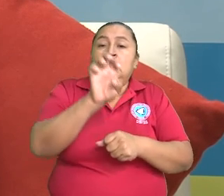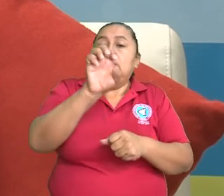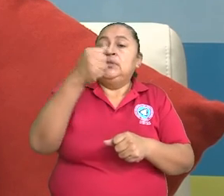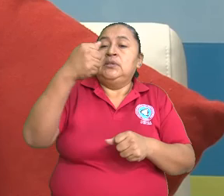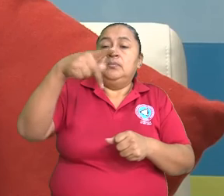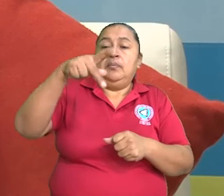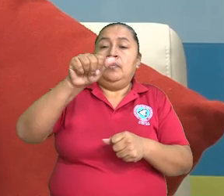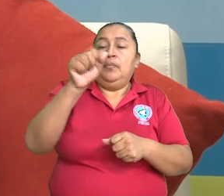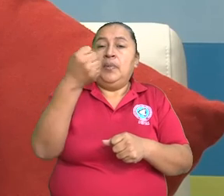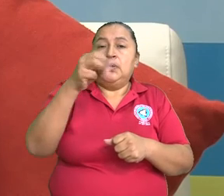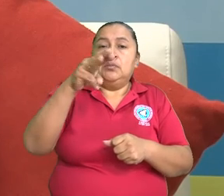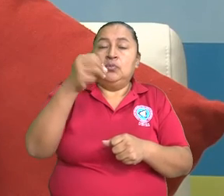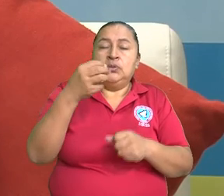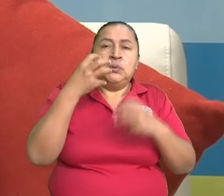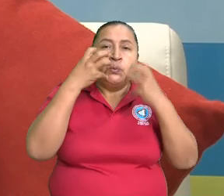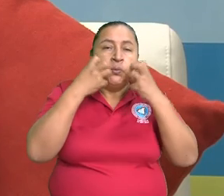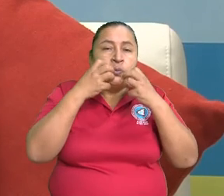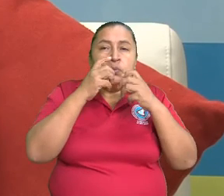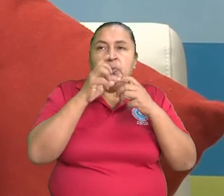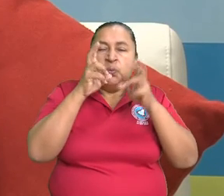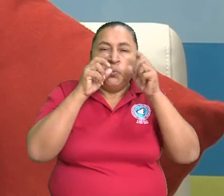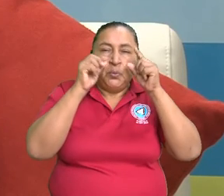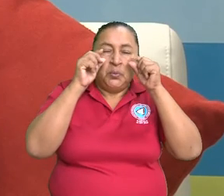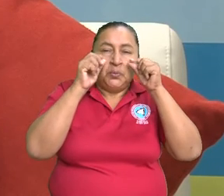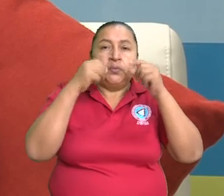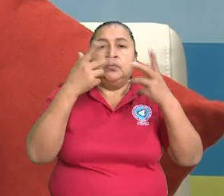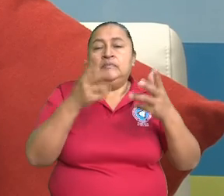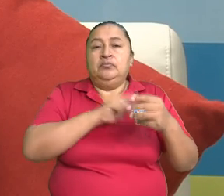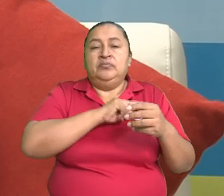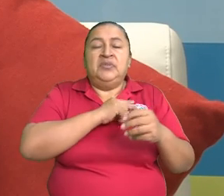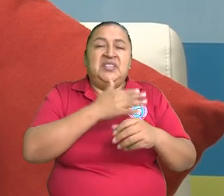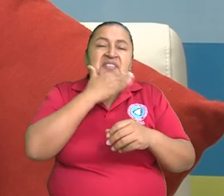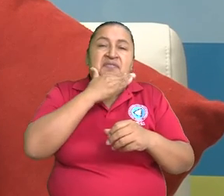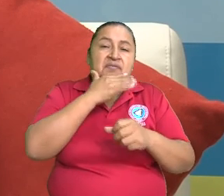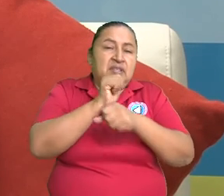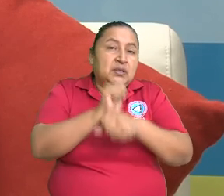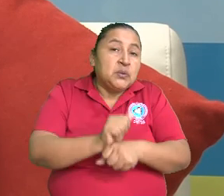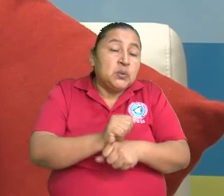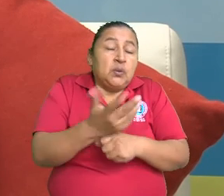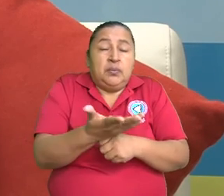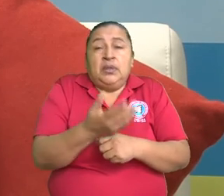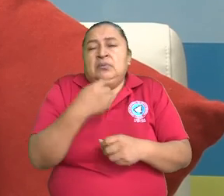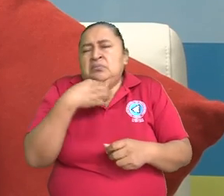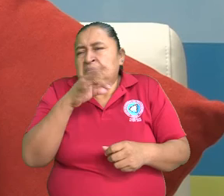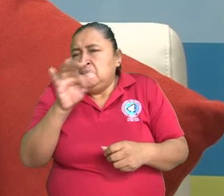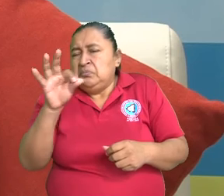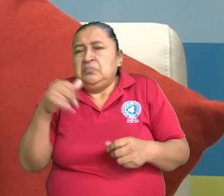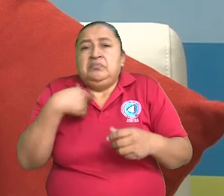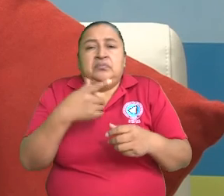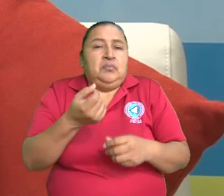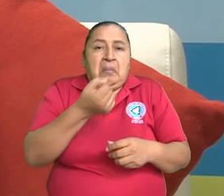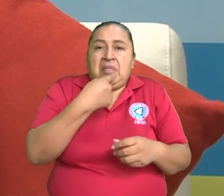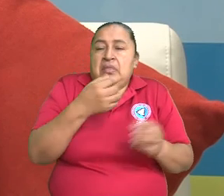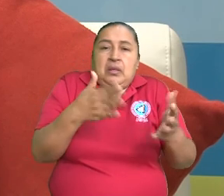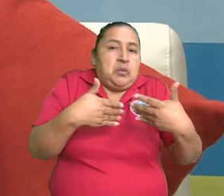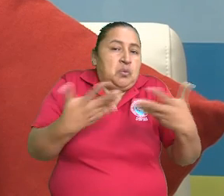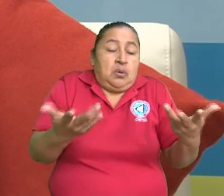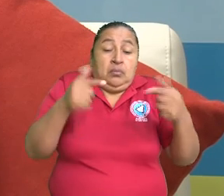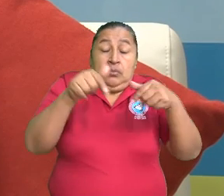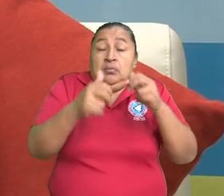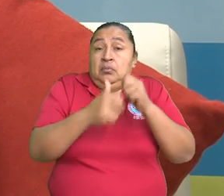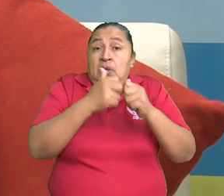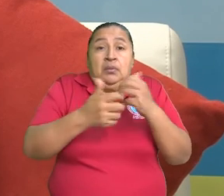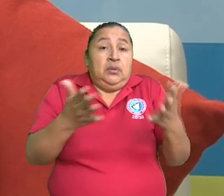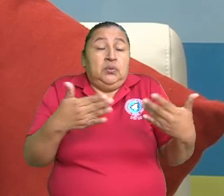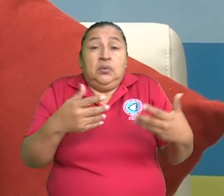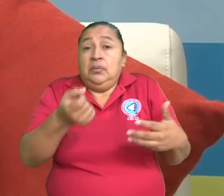espasmos. Los espasmos hemifaciales son difíciles de tratar, son crónicos, a veces hay poca medicación disponible para este tipo de problemas.